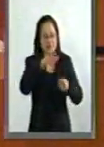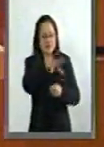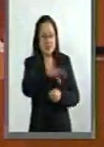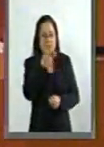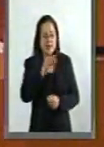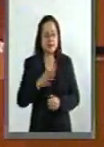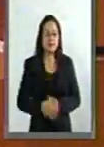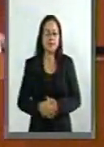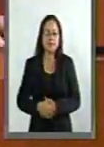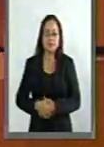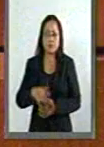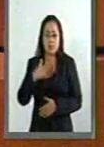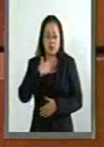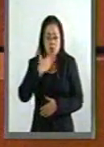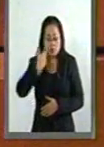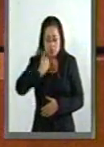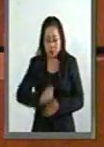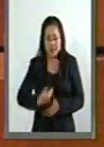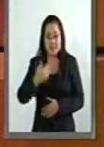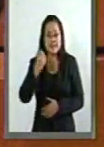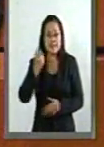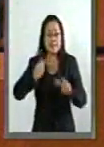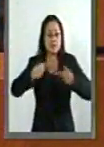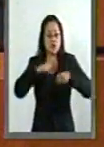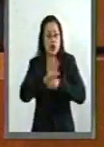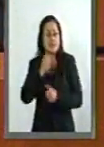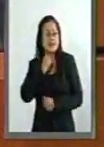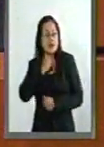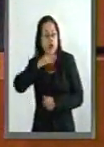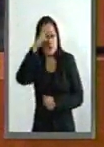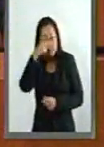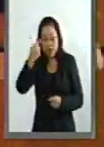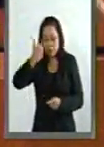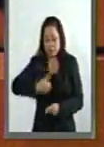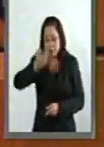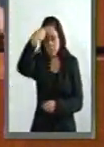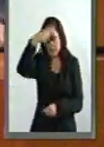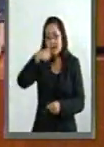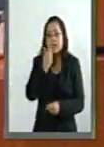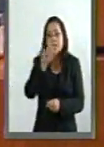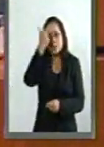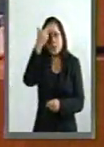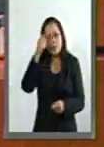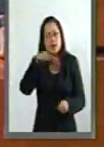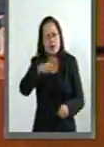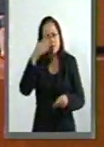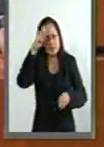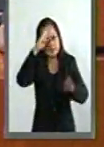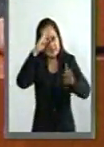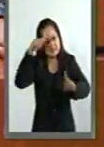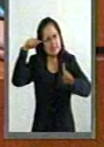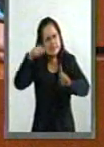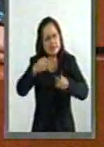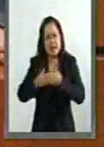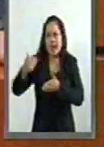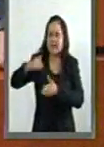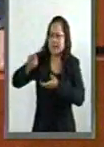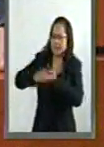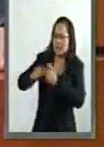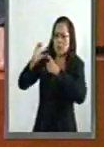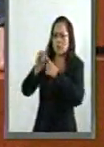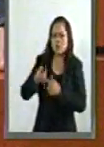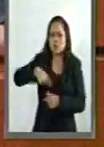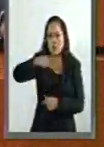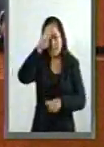A título como senador, a título personal como senador de la República, quiero argumentar y convocar a la reflexión nuevamente, como lo hice en la comisión,